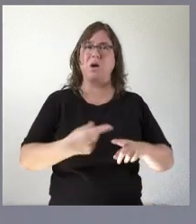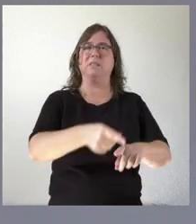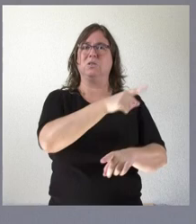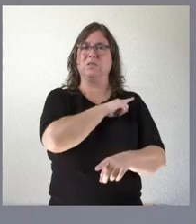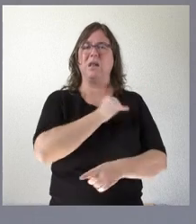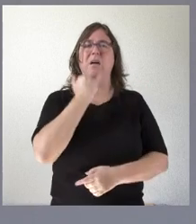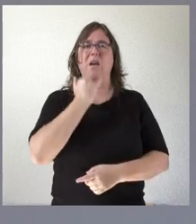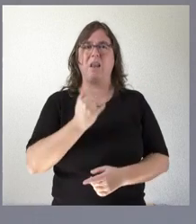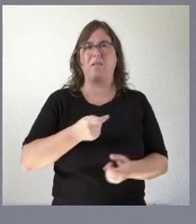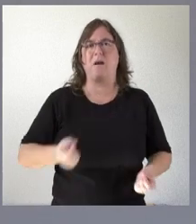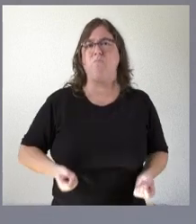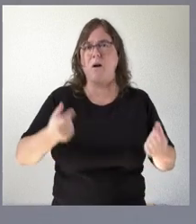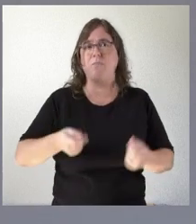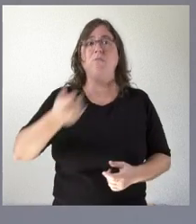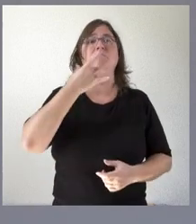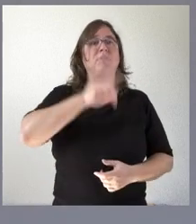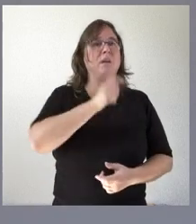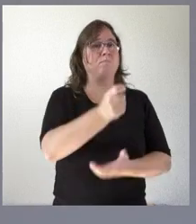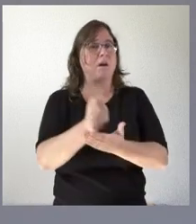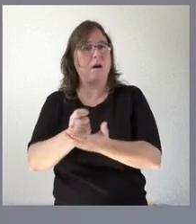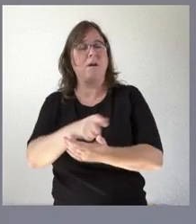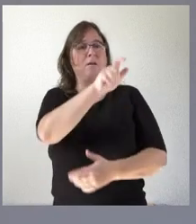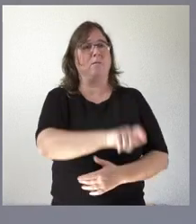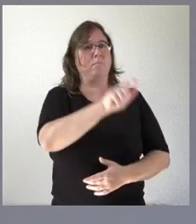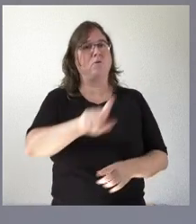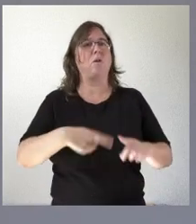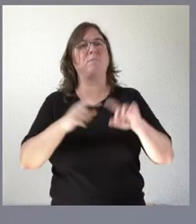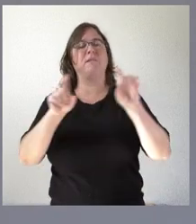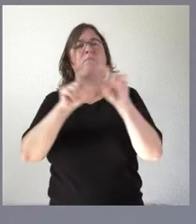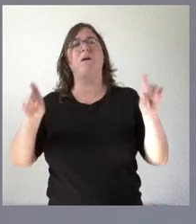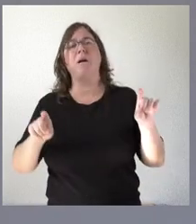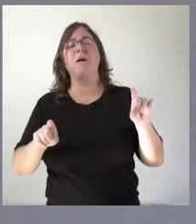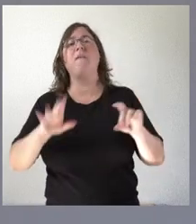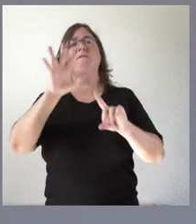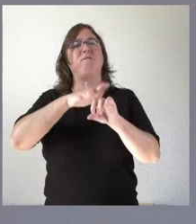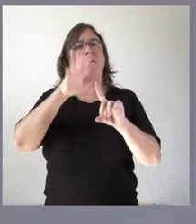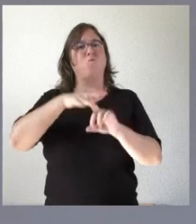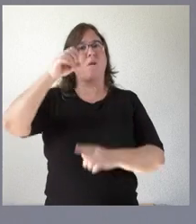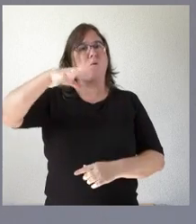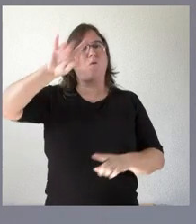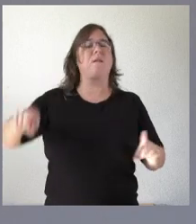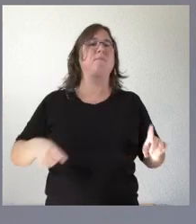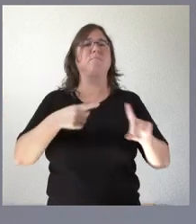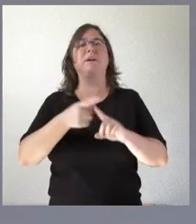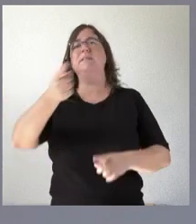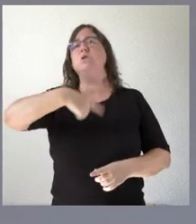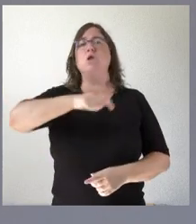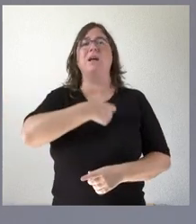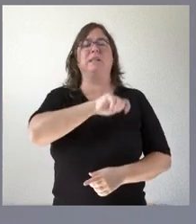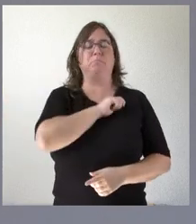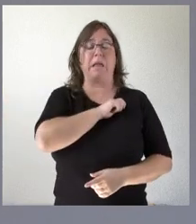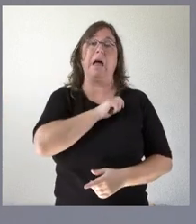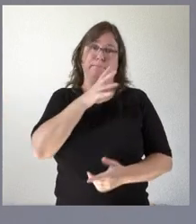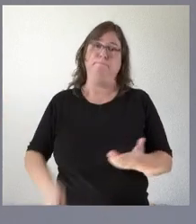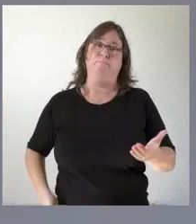excesivo coste que pagan personas y empresas en la factura energética y lo estamos pagando en el conjunto de España y también en Castilla y León